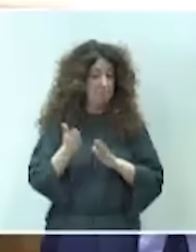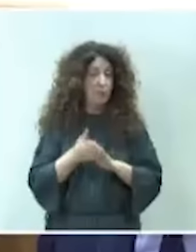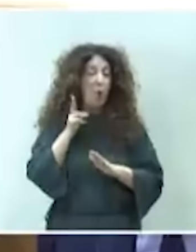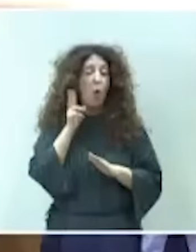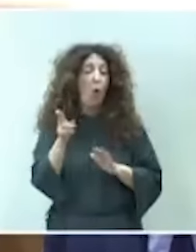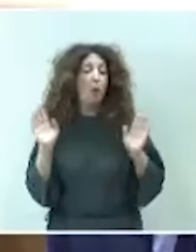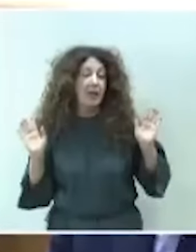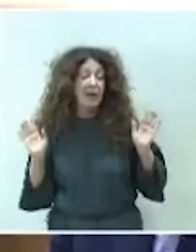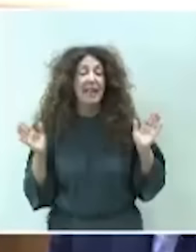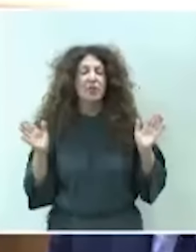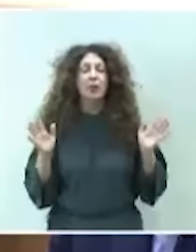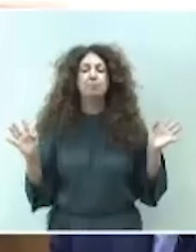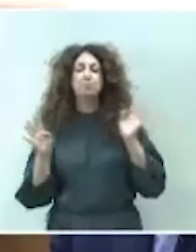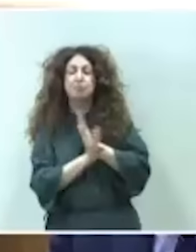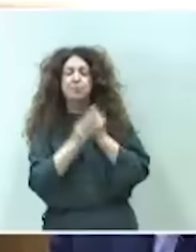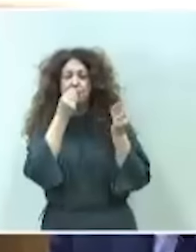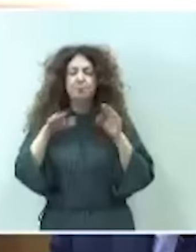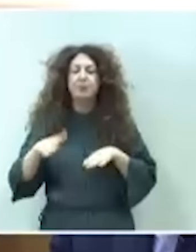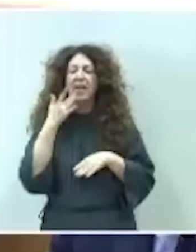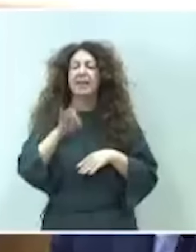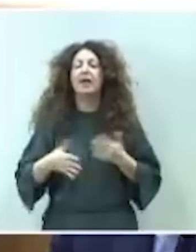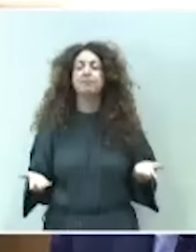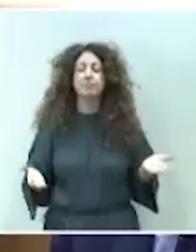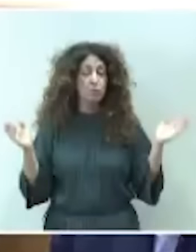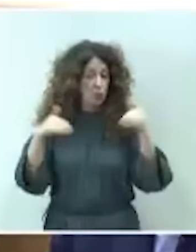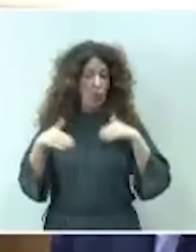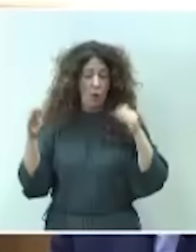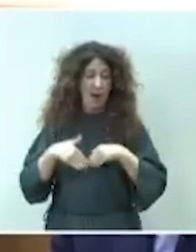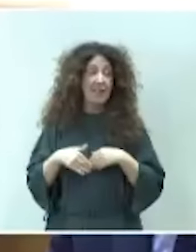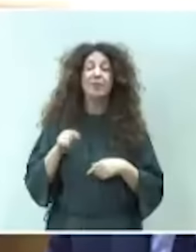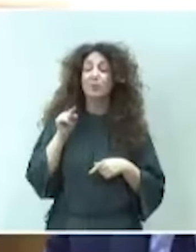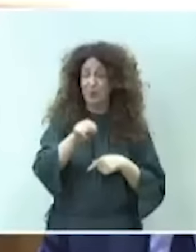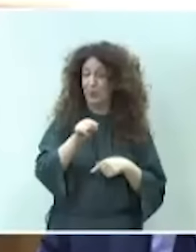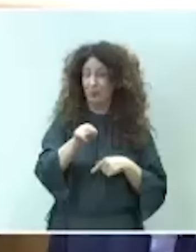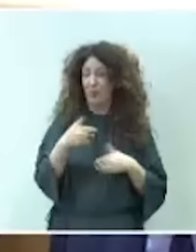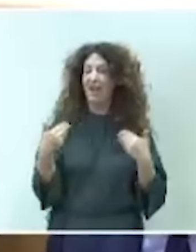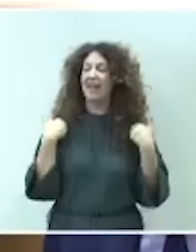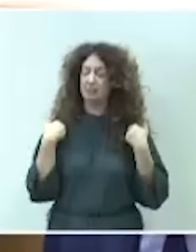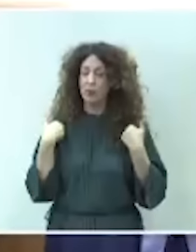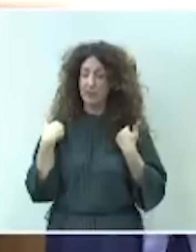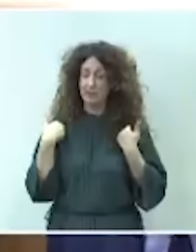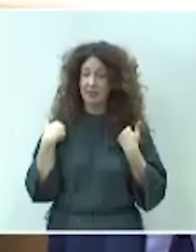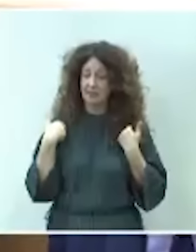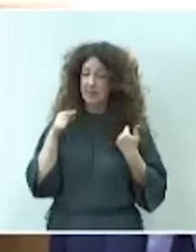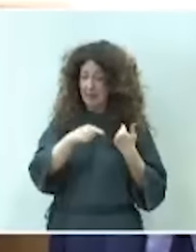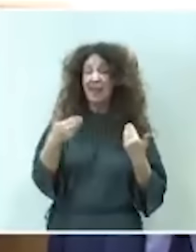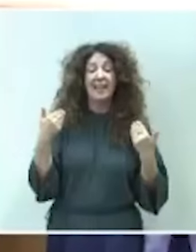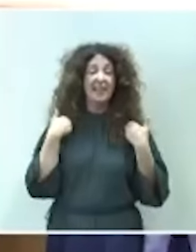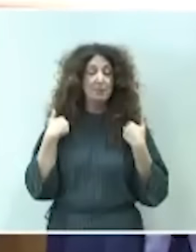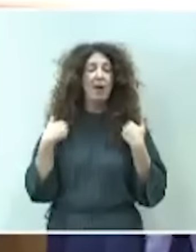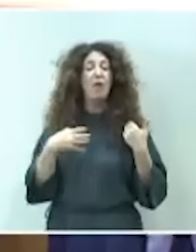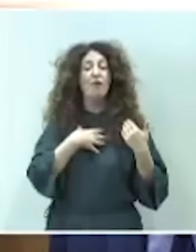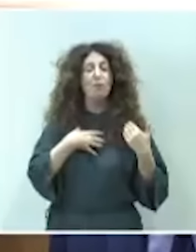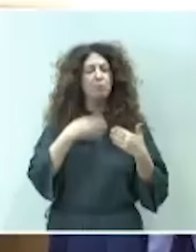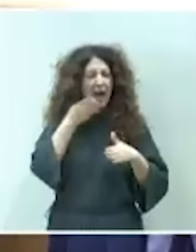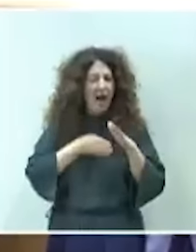correspondiente relevo en la función pública. Usted es sí mismo el responsable del acceso a la función pública